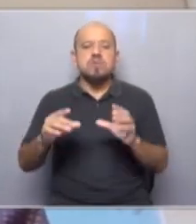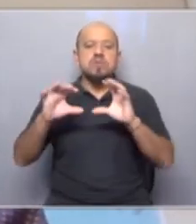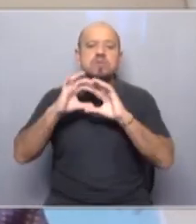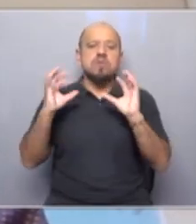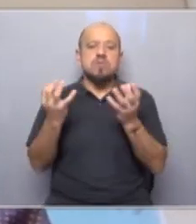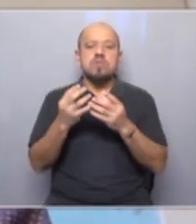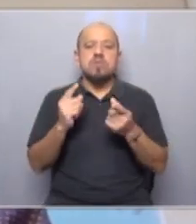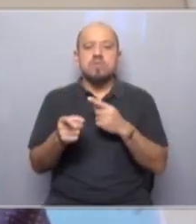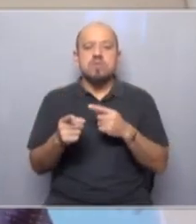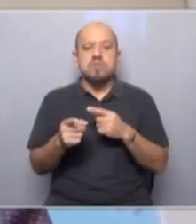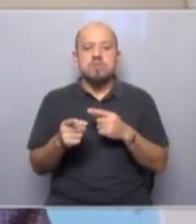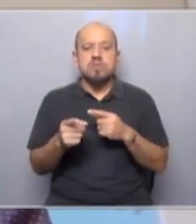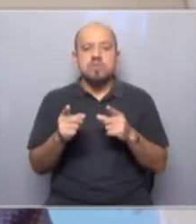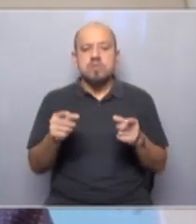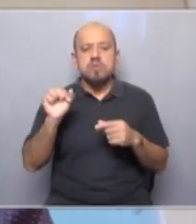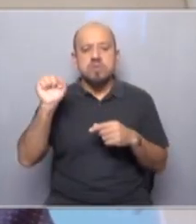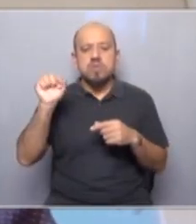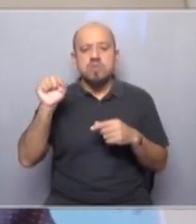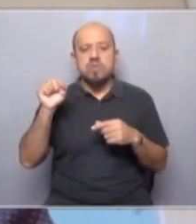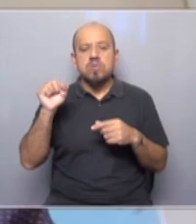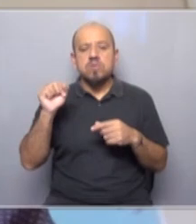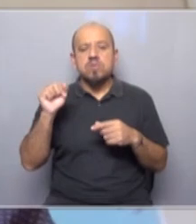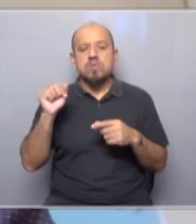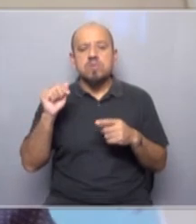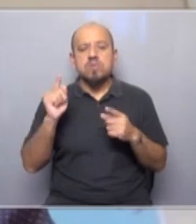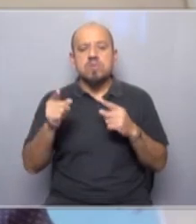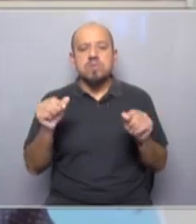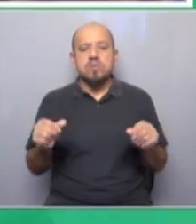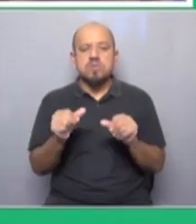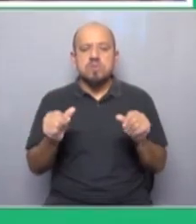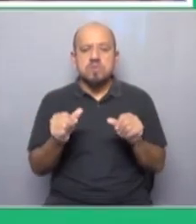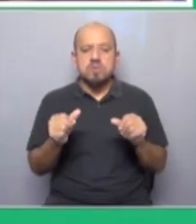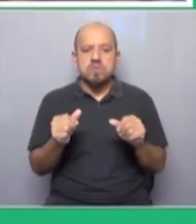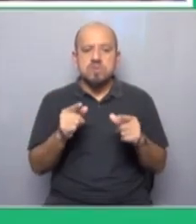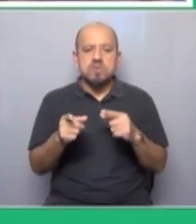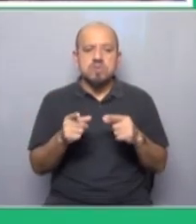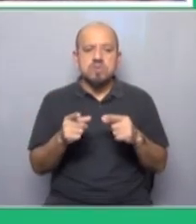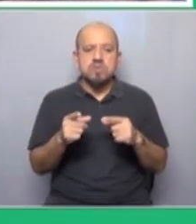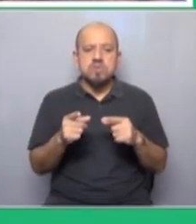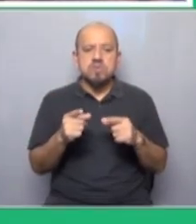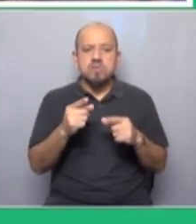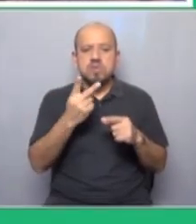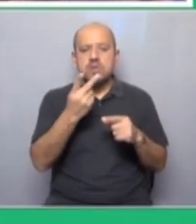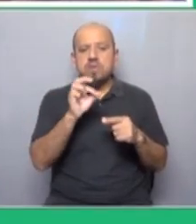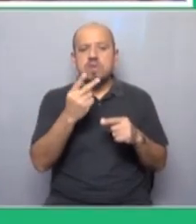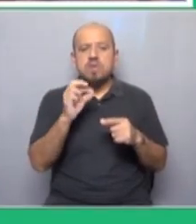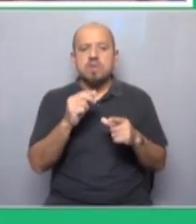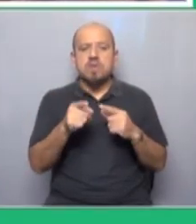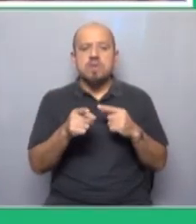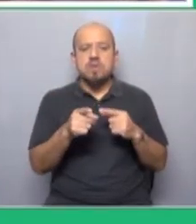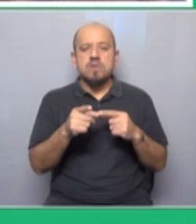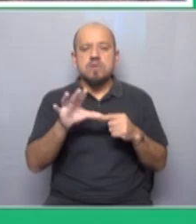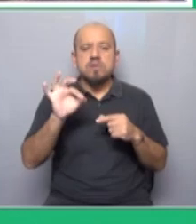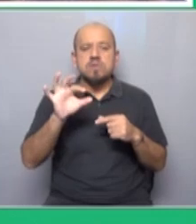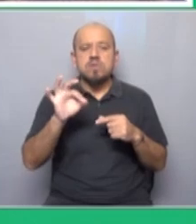mundial, una encuesta que se hizo, se realizó hace finales de 2020 indica que el